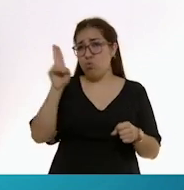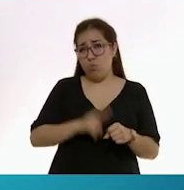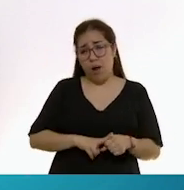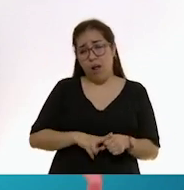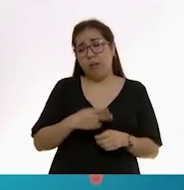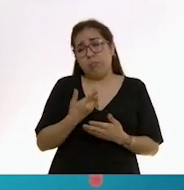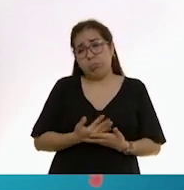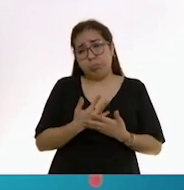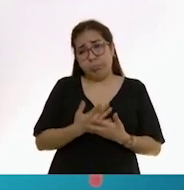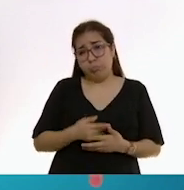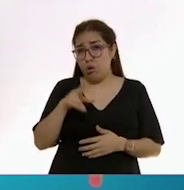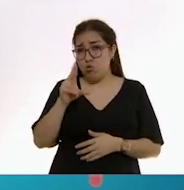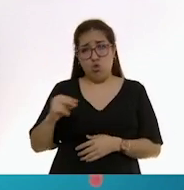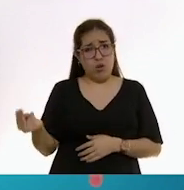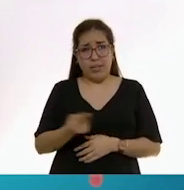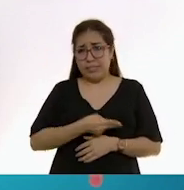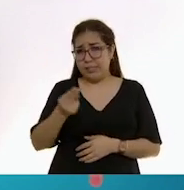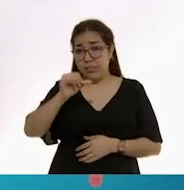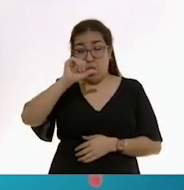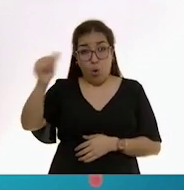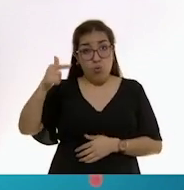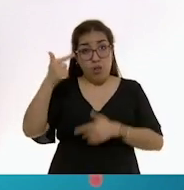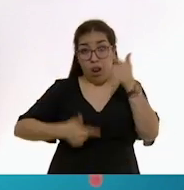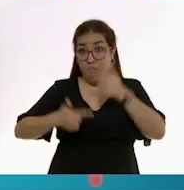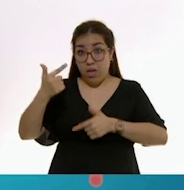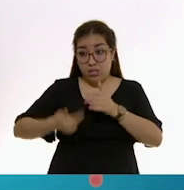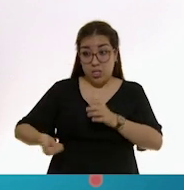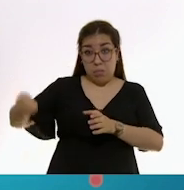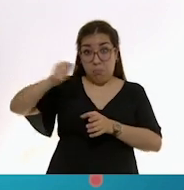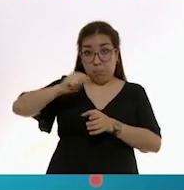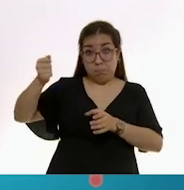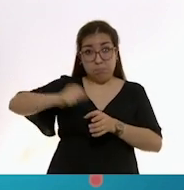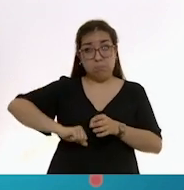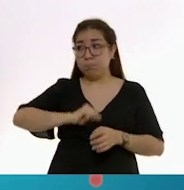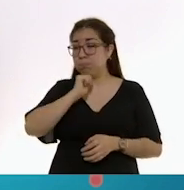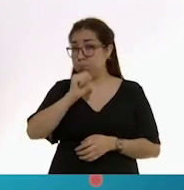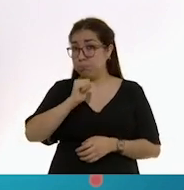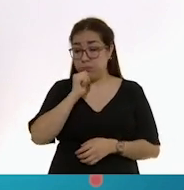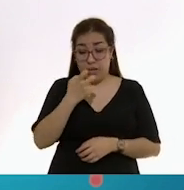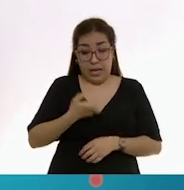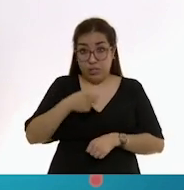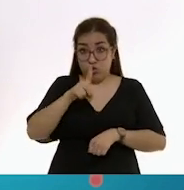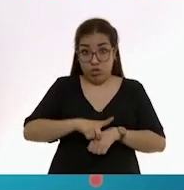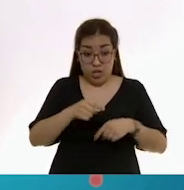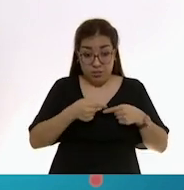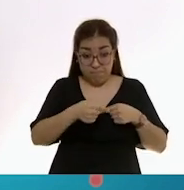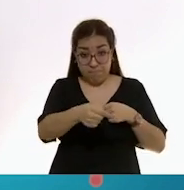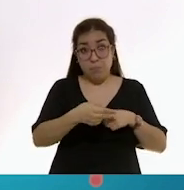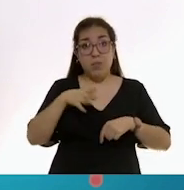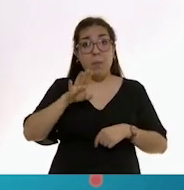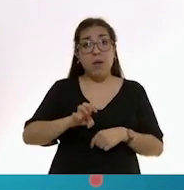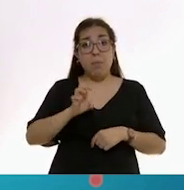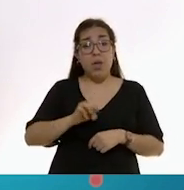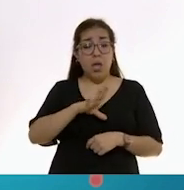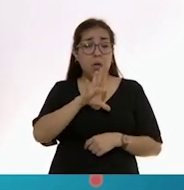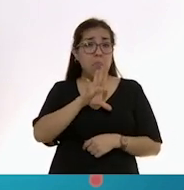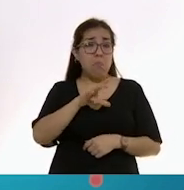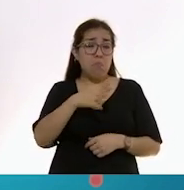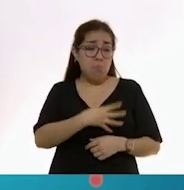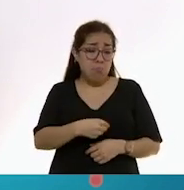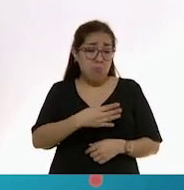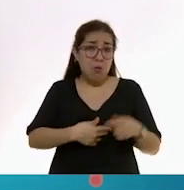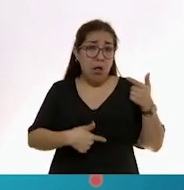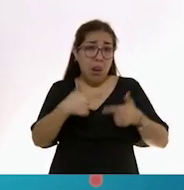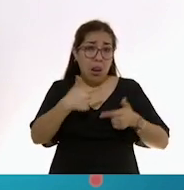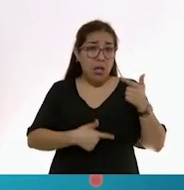tanto no es necesario dar otras leches. El bebé, en esos días, necesita poca cantidad de leche de mamá